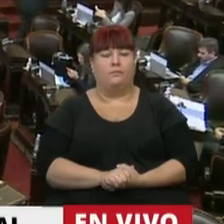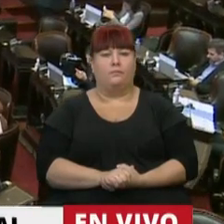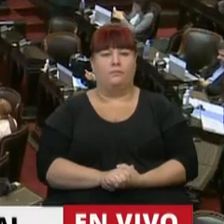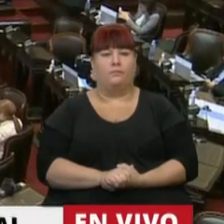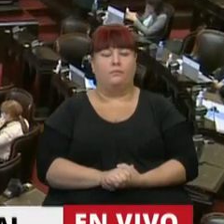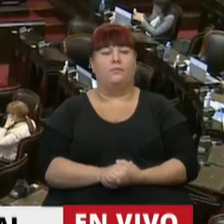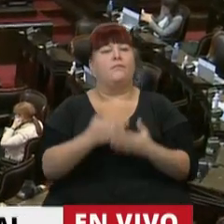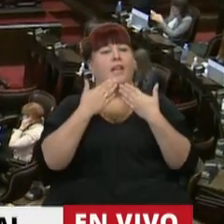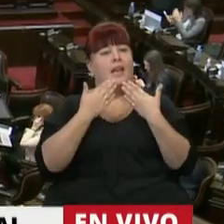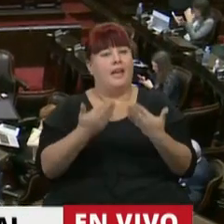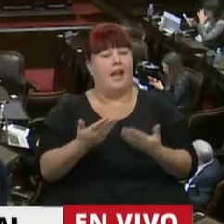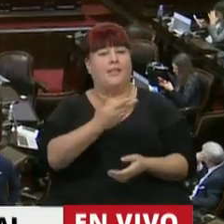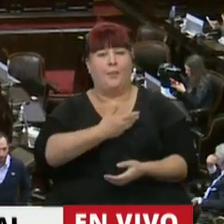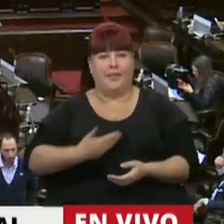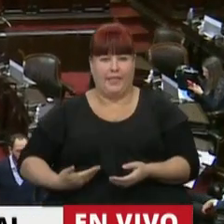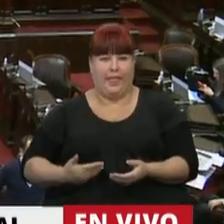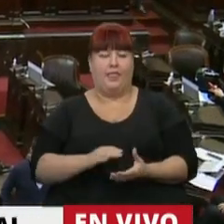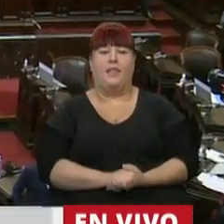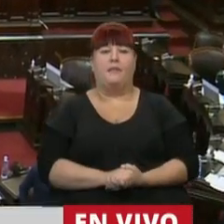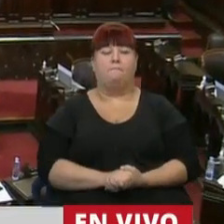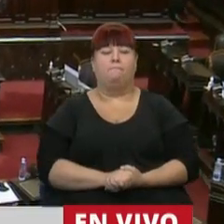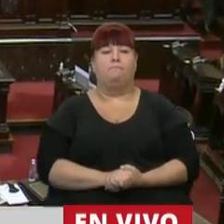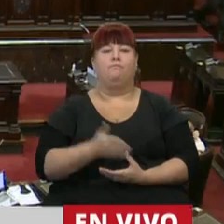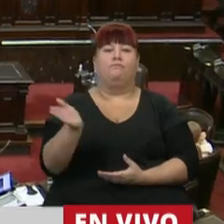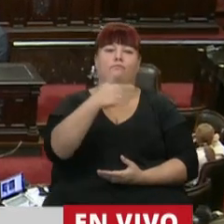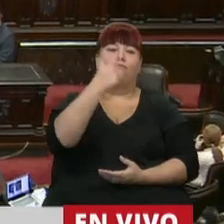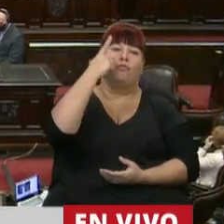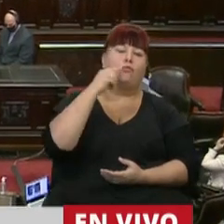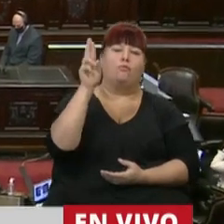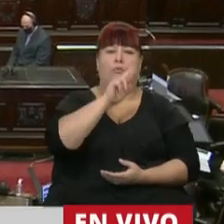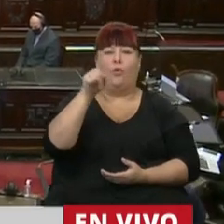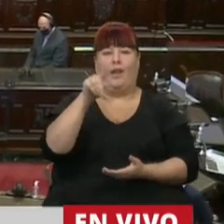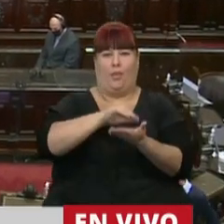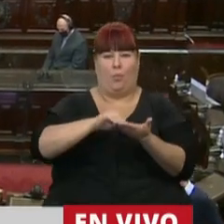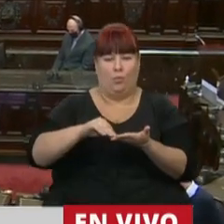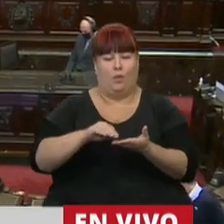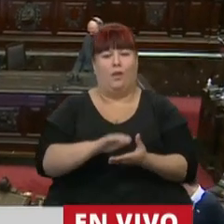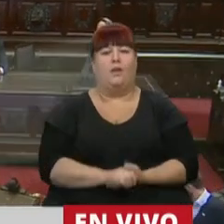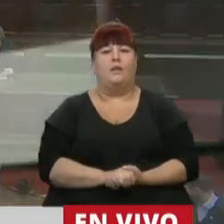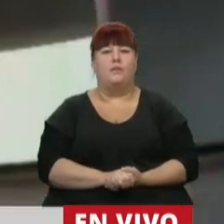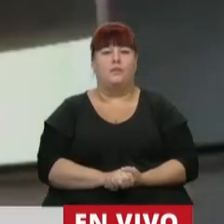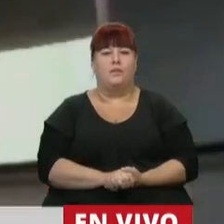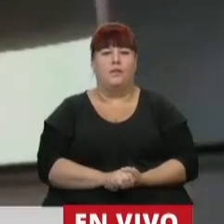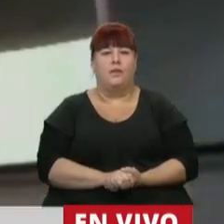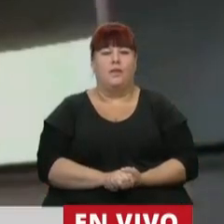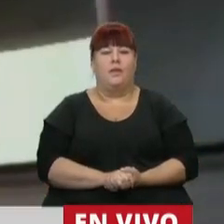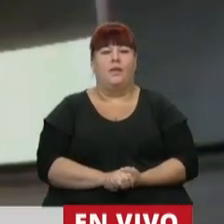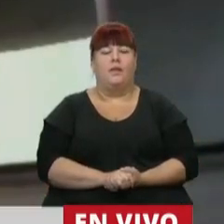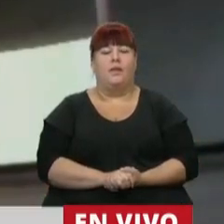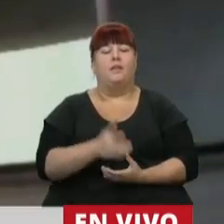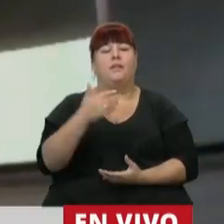Gracias, señor presidente, señoras y señores legisladores. Se